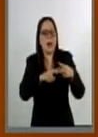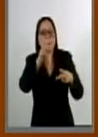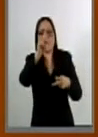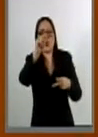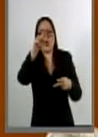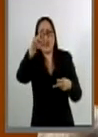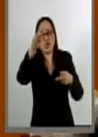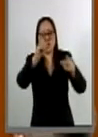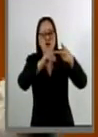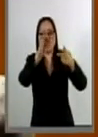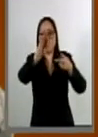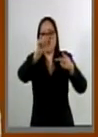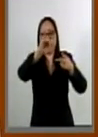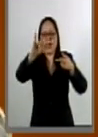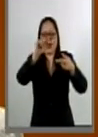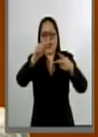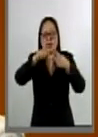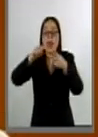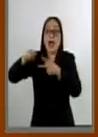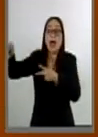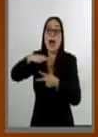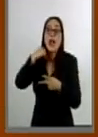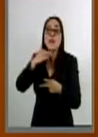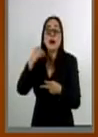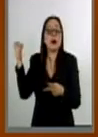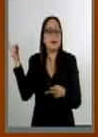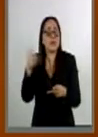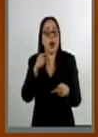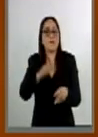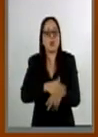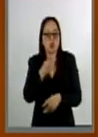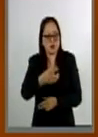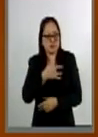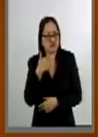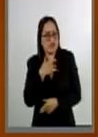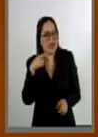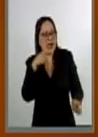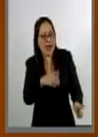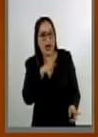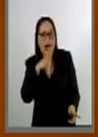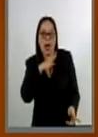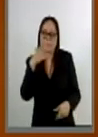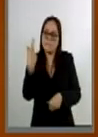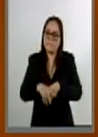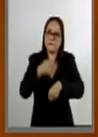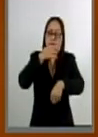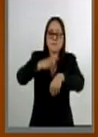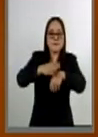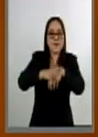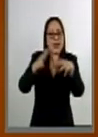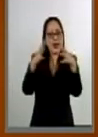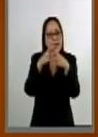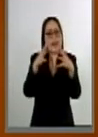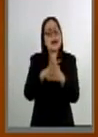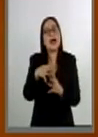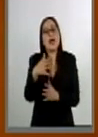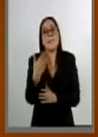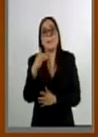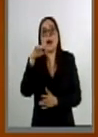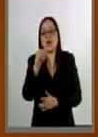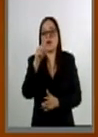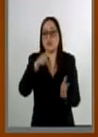Por submarinos alemanes, lo que dio lugar a declarar la existencia de un estado de guerra el 22 de mayo de 1942